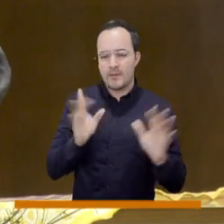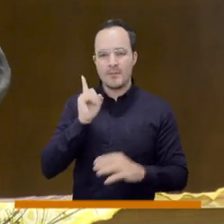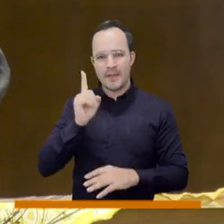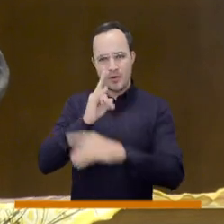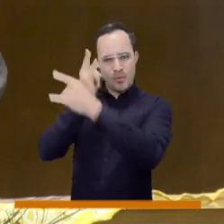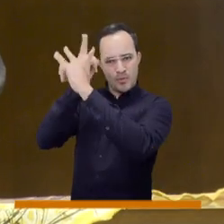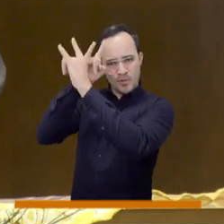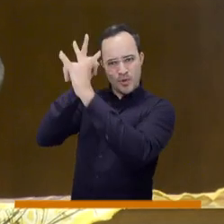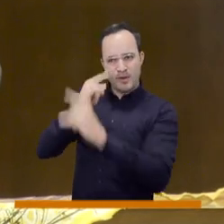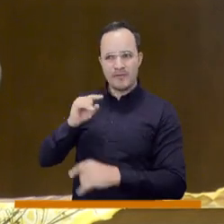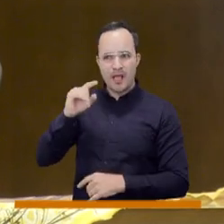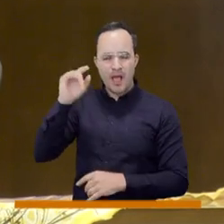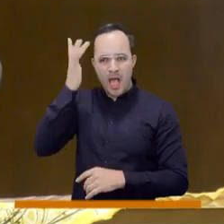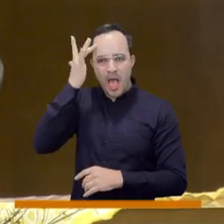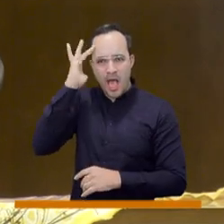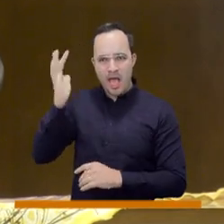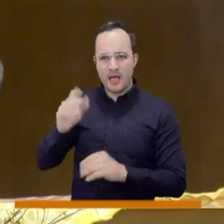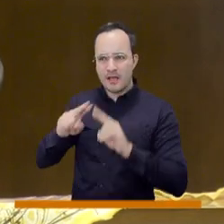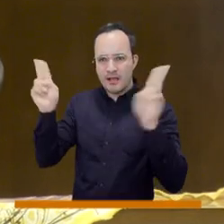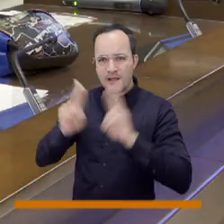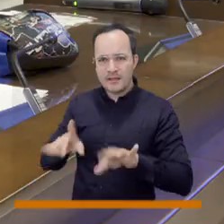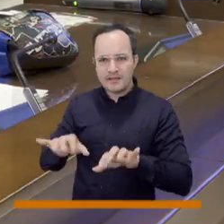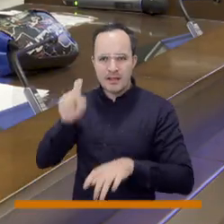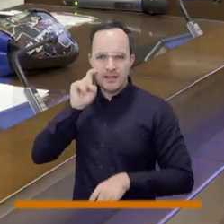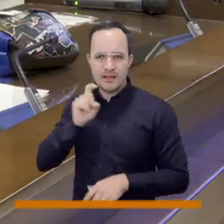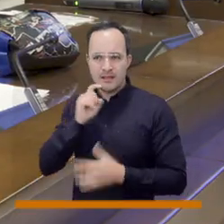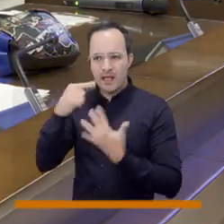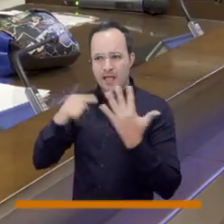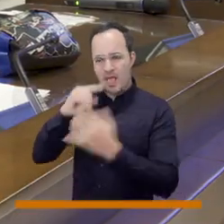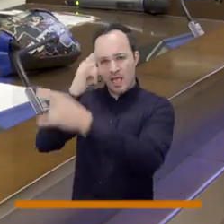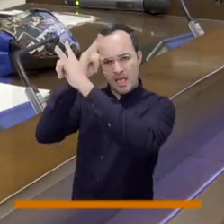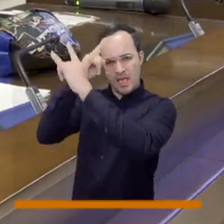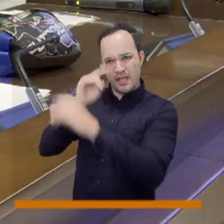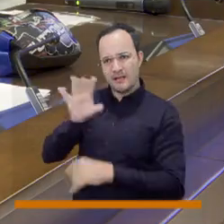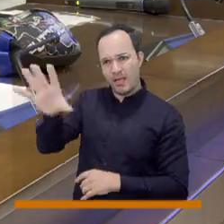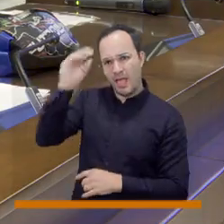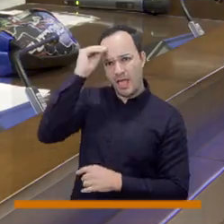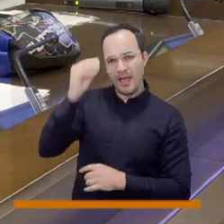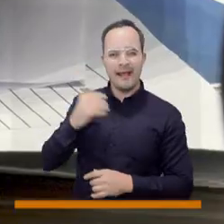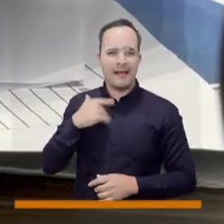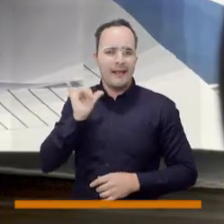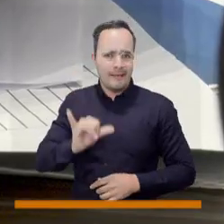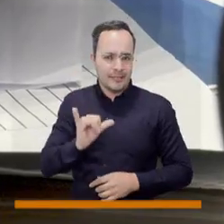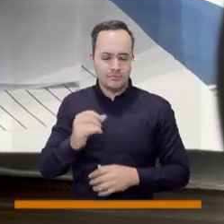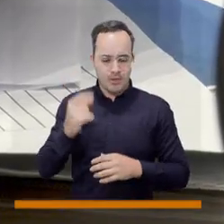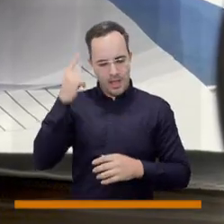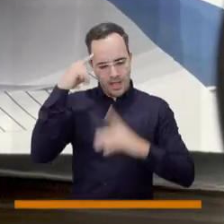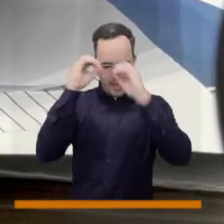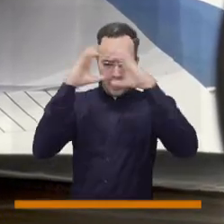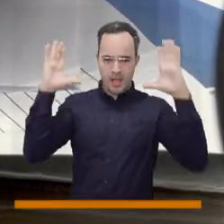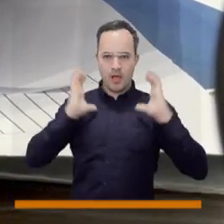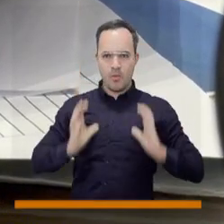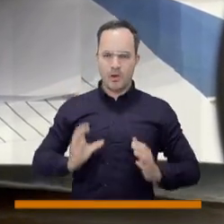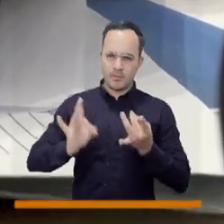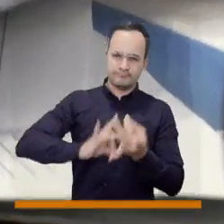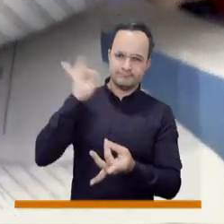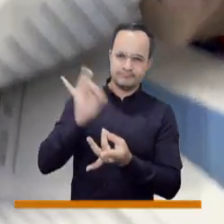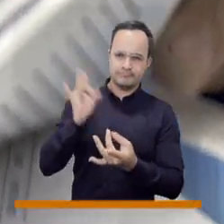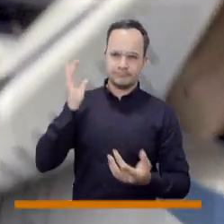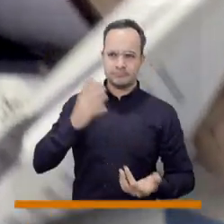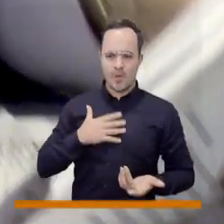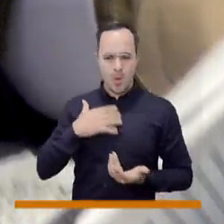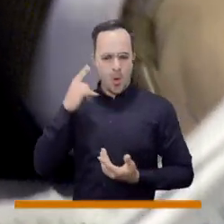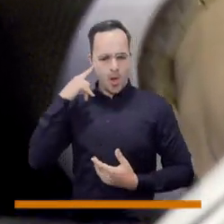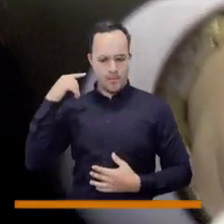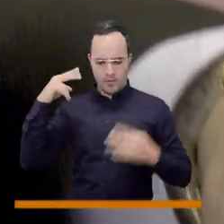muchas personas se hacen una idea errónea de cómo debe ser el cuerpo perfecto, cómo debe ser el miembro